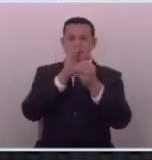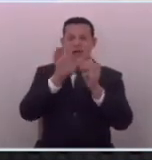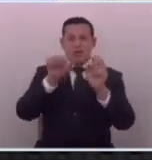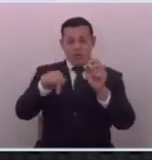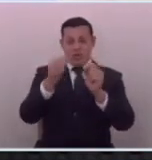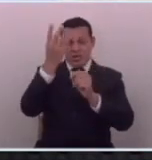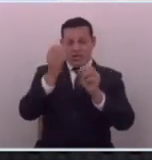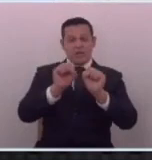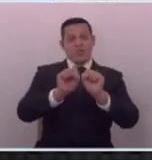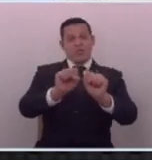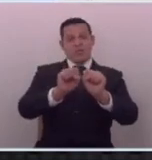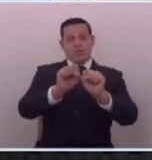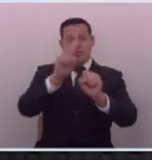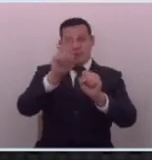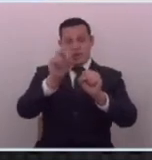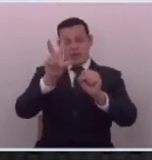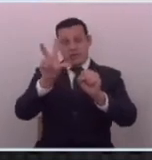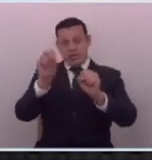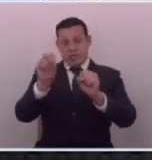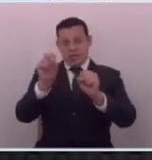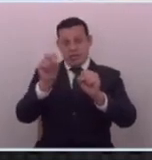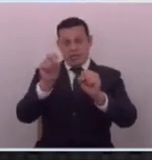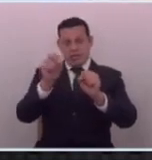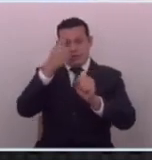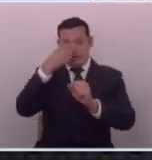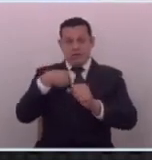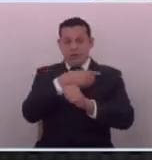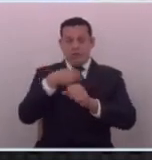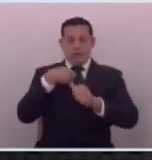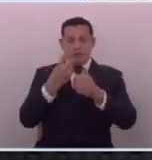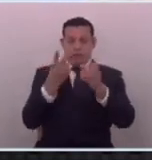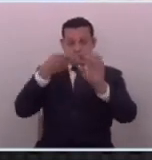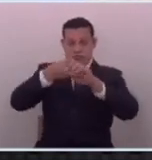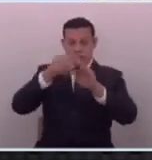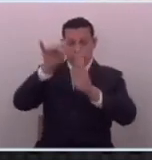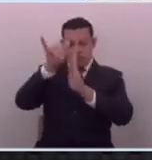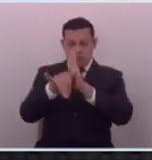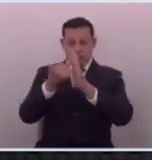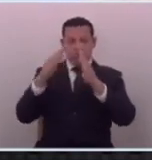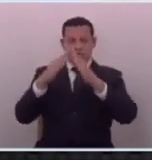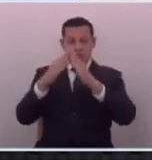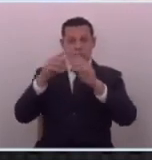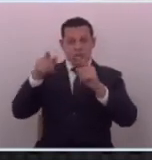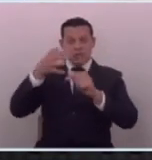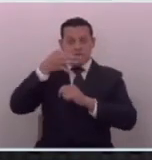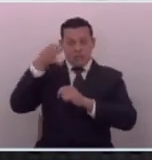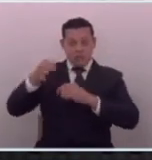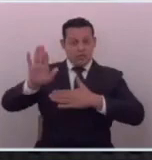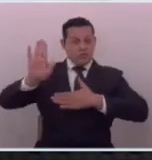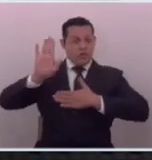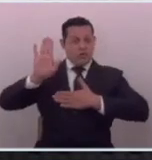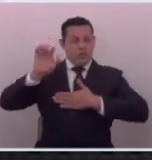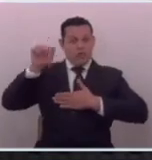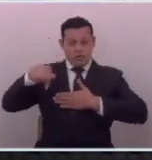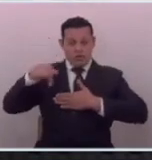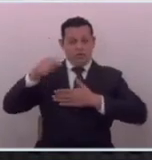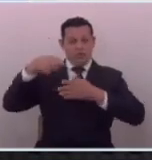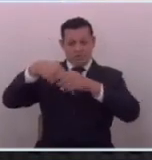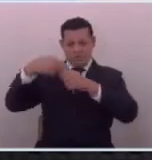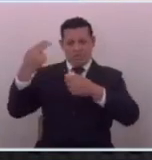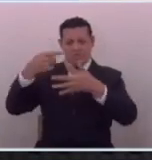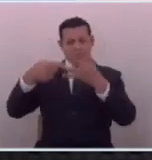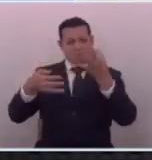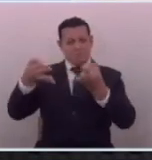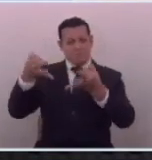miles de familias se arrodillaban y se persignaban porque lo iban a cumplir ahora podemos quitar esa ley y no va a